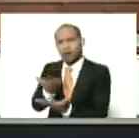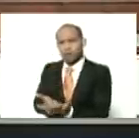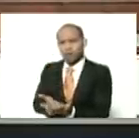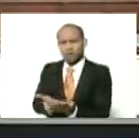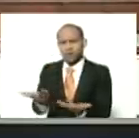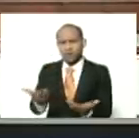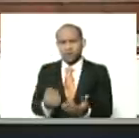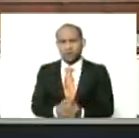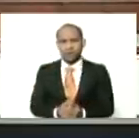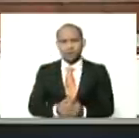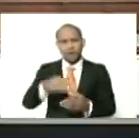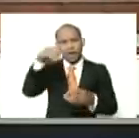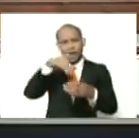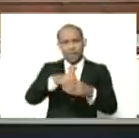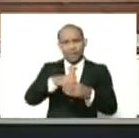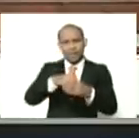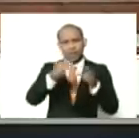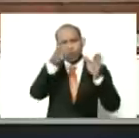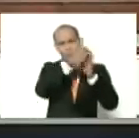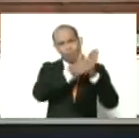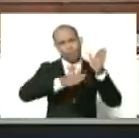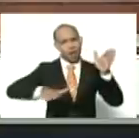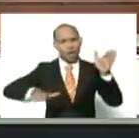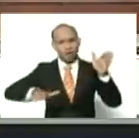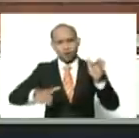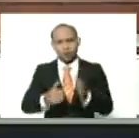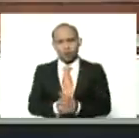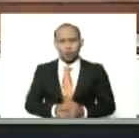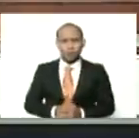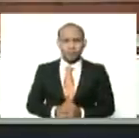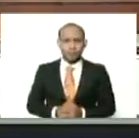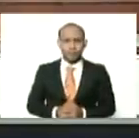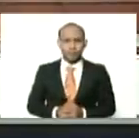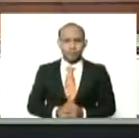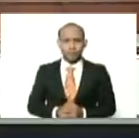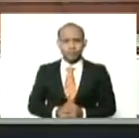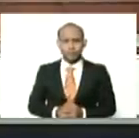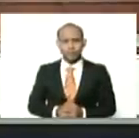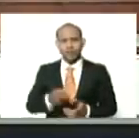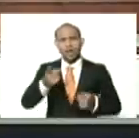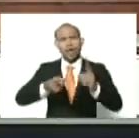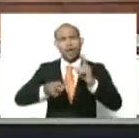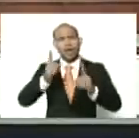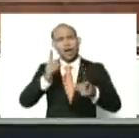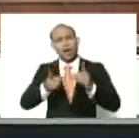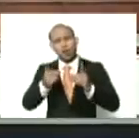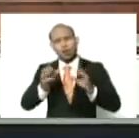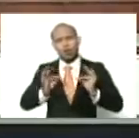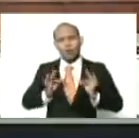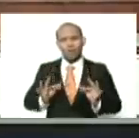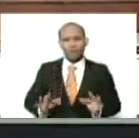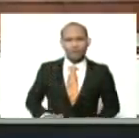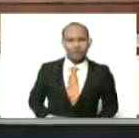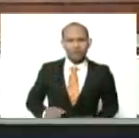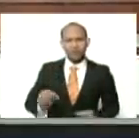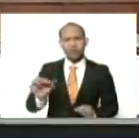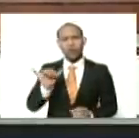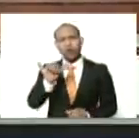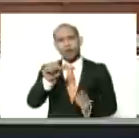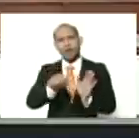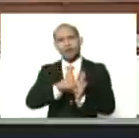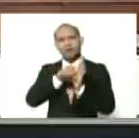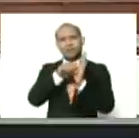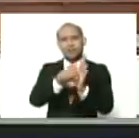llevar al Panteón Nacional, los restos, en algunos casos físicos, y en otros casos simbólicos,